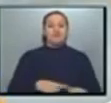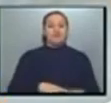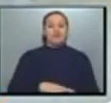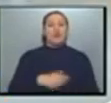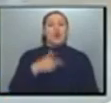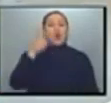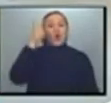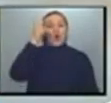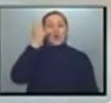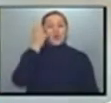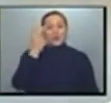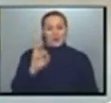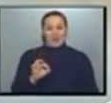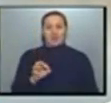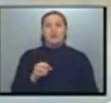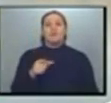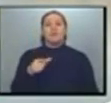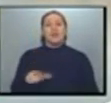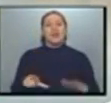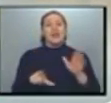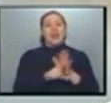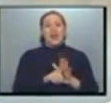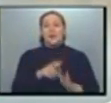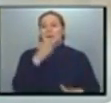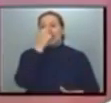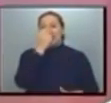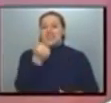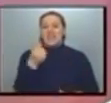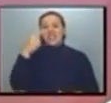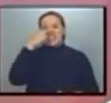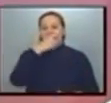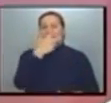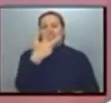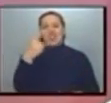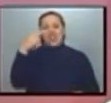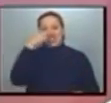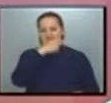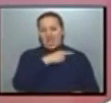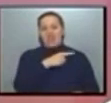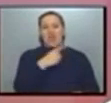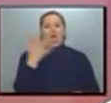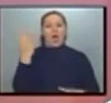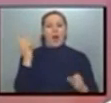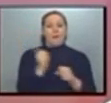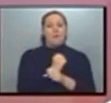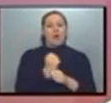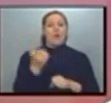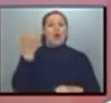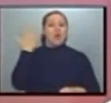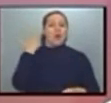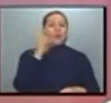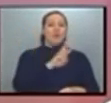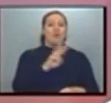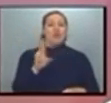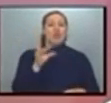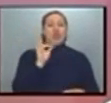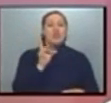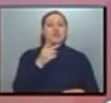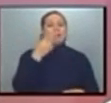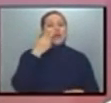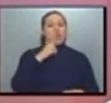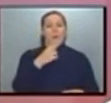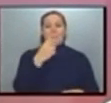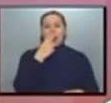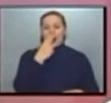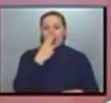¿Cómo es esto, Marce? Bueno, la ley 26.737 fue sancionada ya por el 22 de diciembre de 2011. Había sido